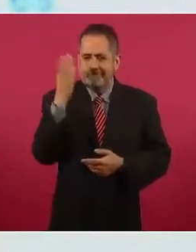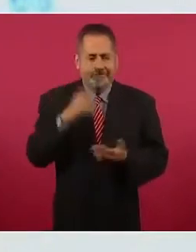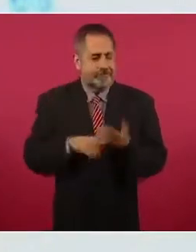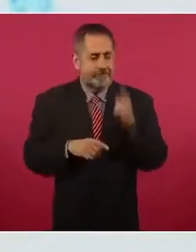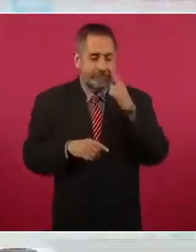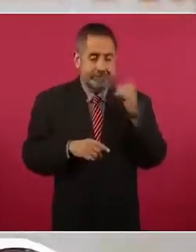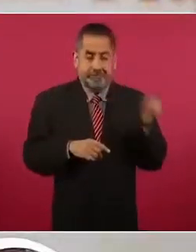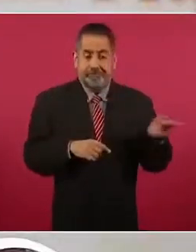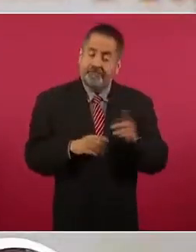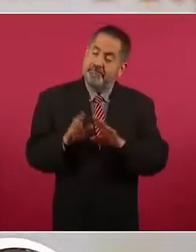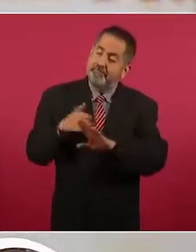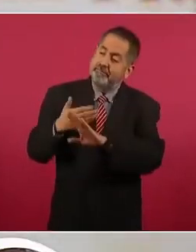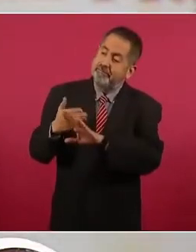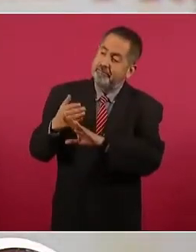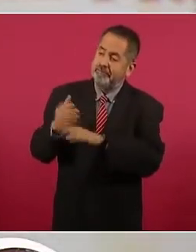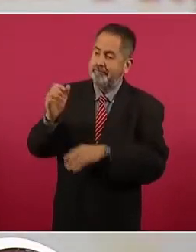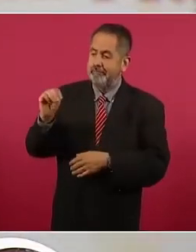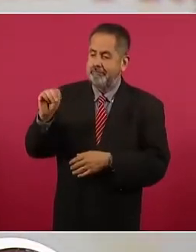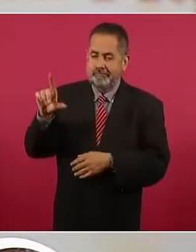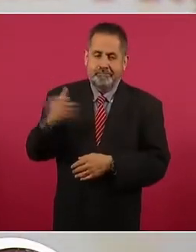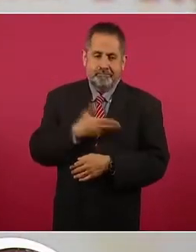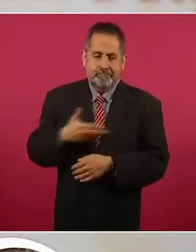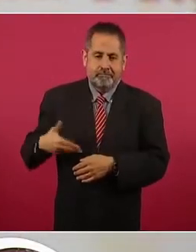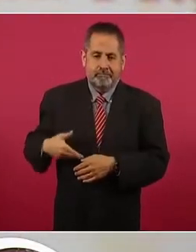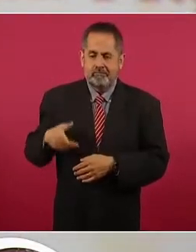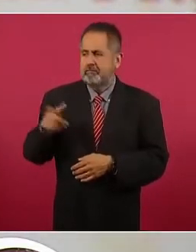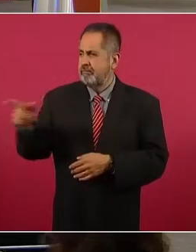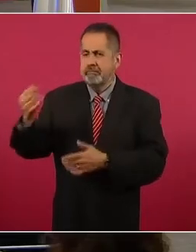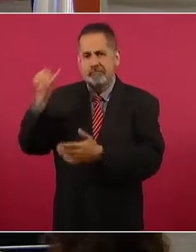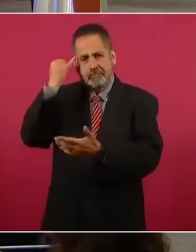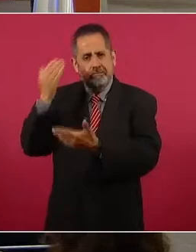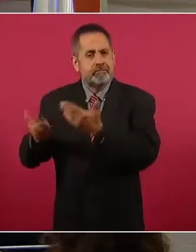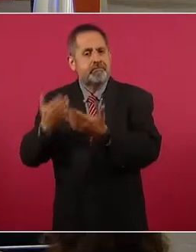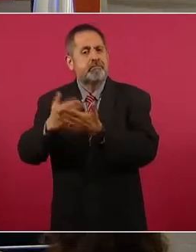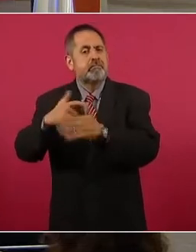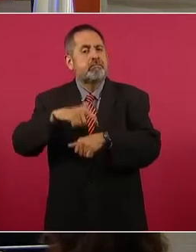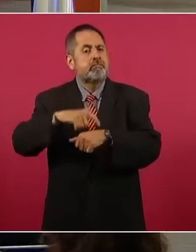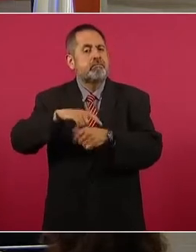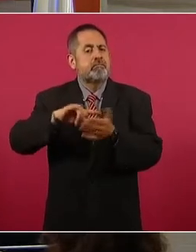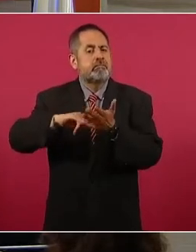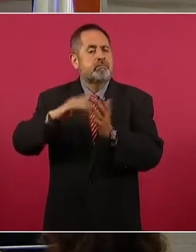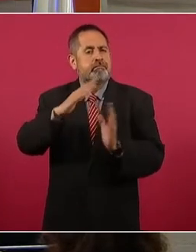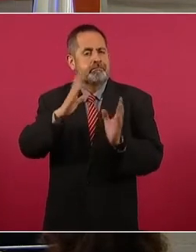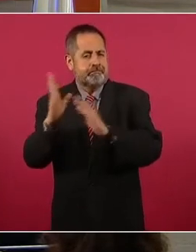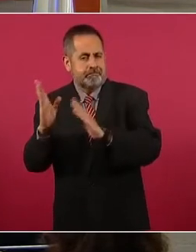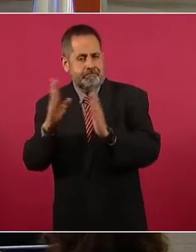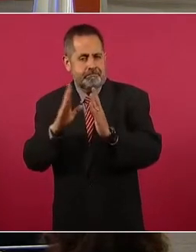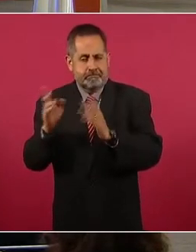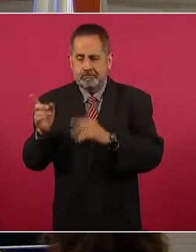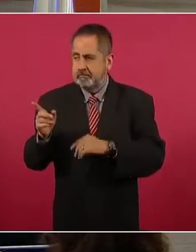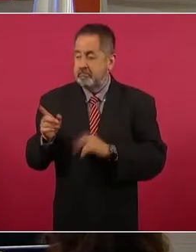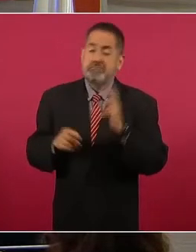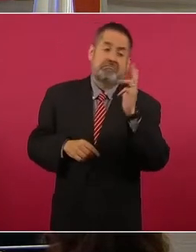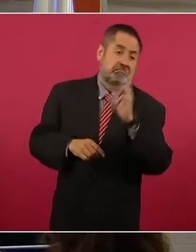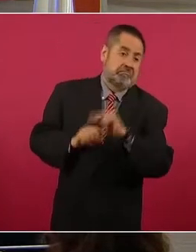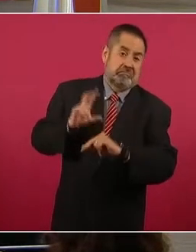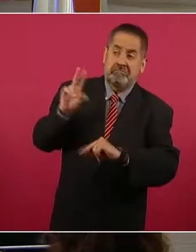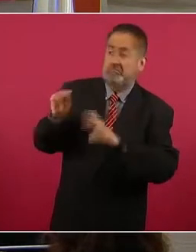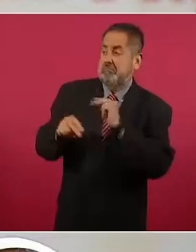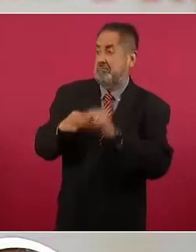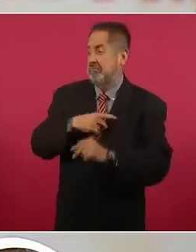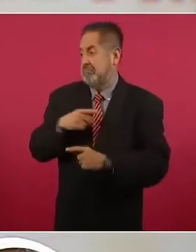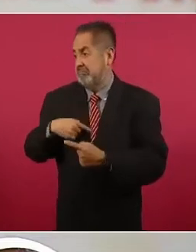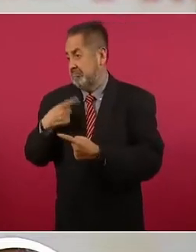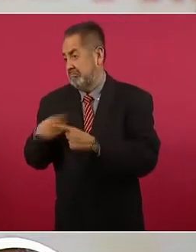presidente López Obrador por la iniciativa para eliminar el horario de verano, por las afectaciones a la salud y